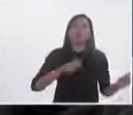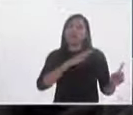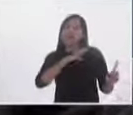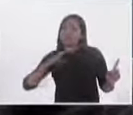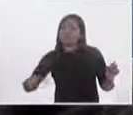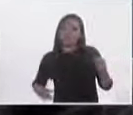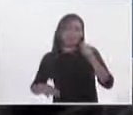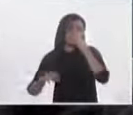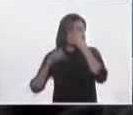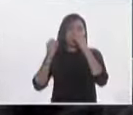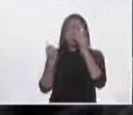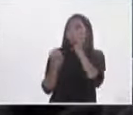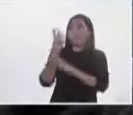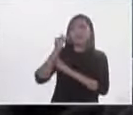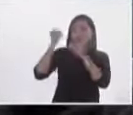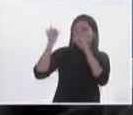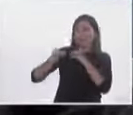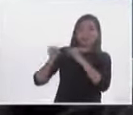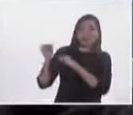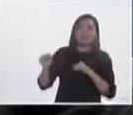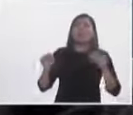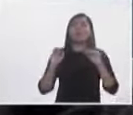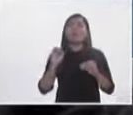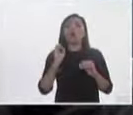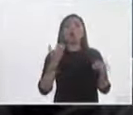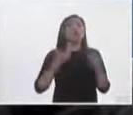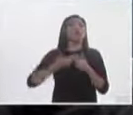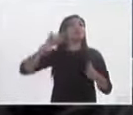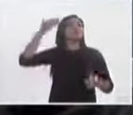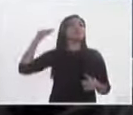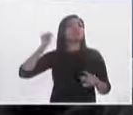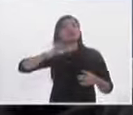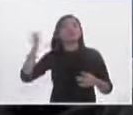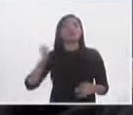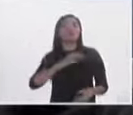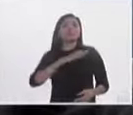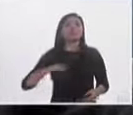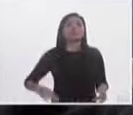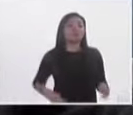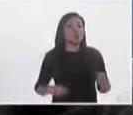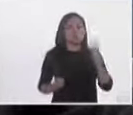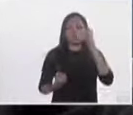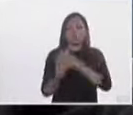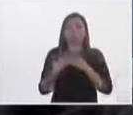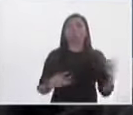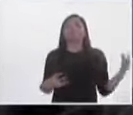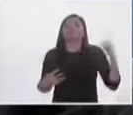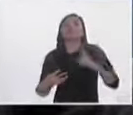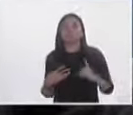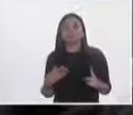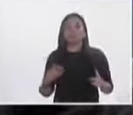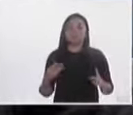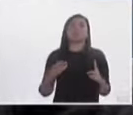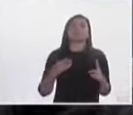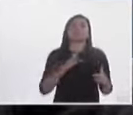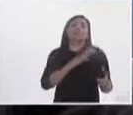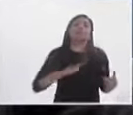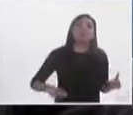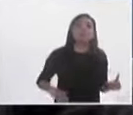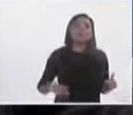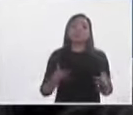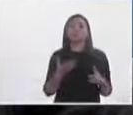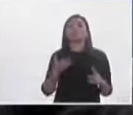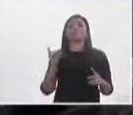cuño, de nuevo perfil o aquellos otros candidatos que se vuelven diputados o presidentes municipales o gobernadores